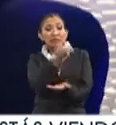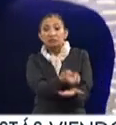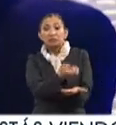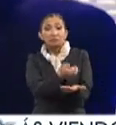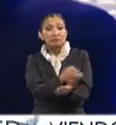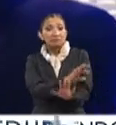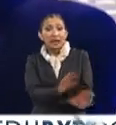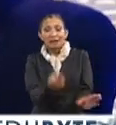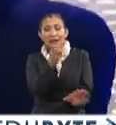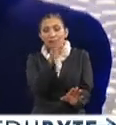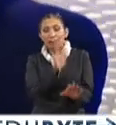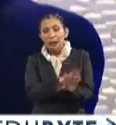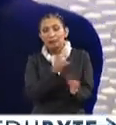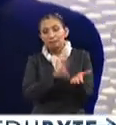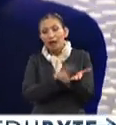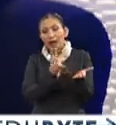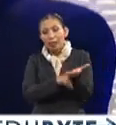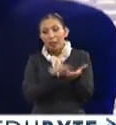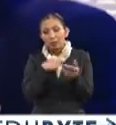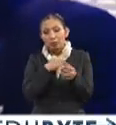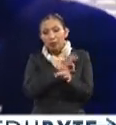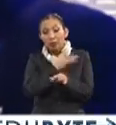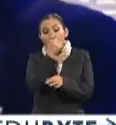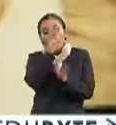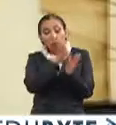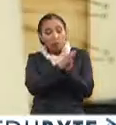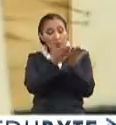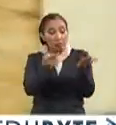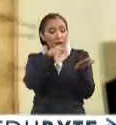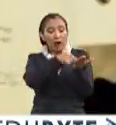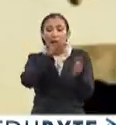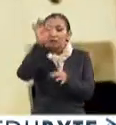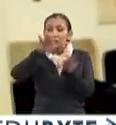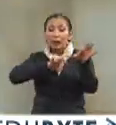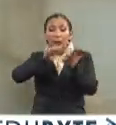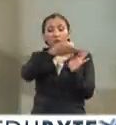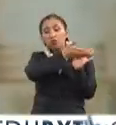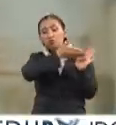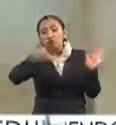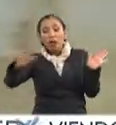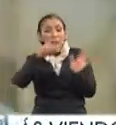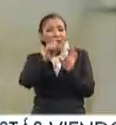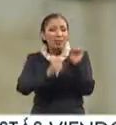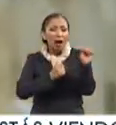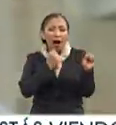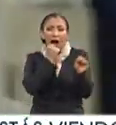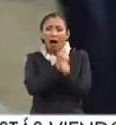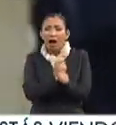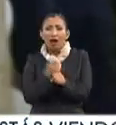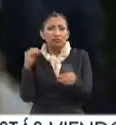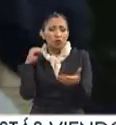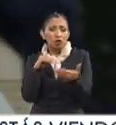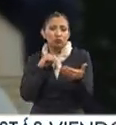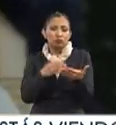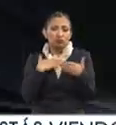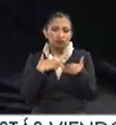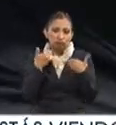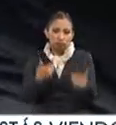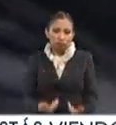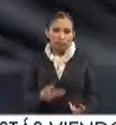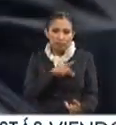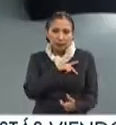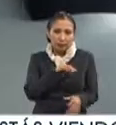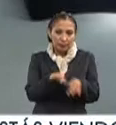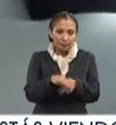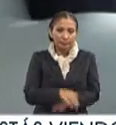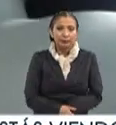la mayor valía, que puedas tener un solo documento que encierre el trabajo de un autor, en este caso mi